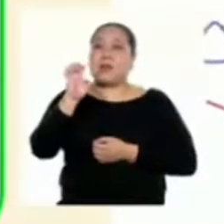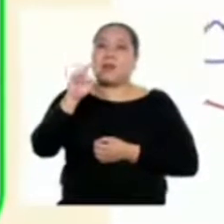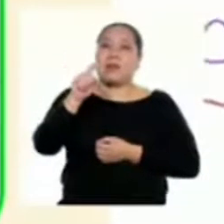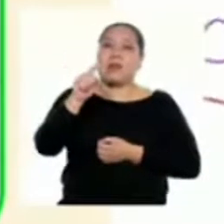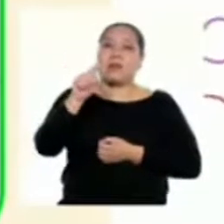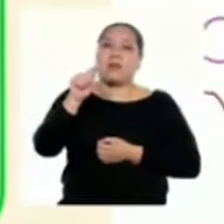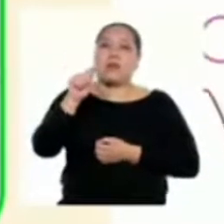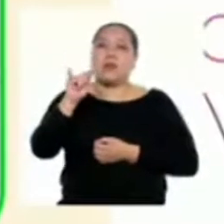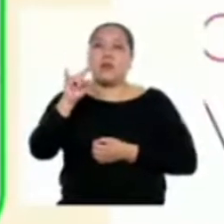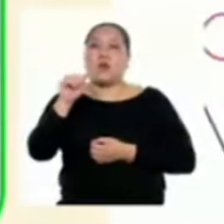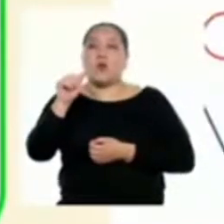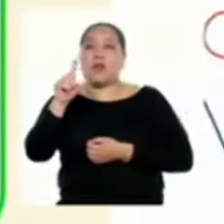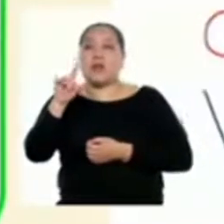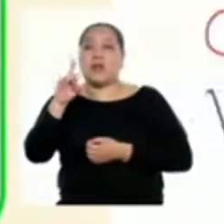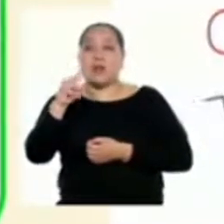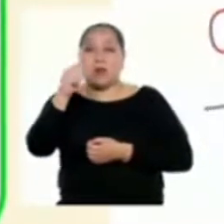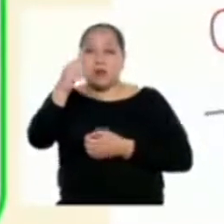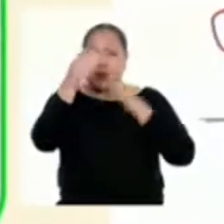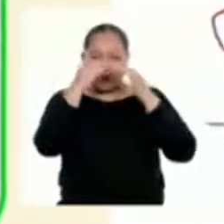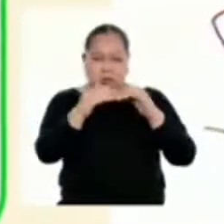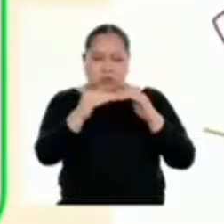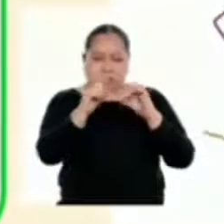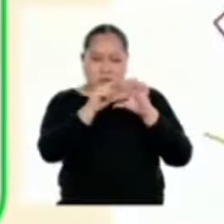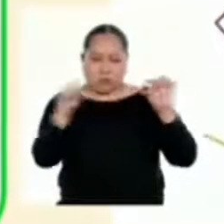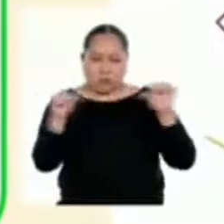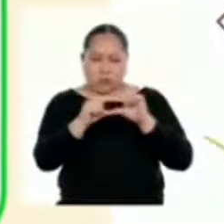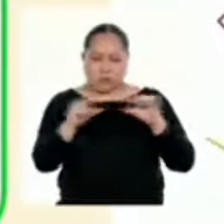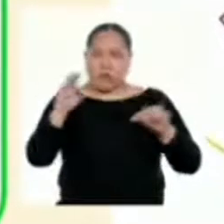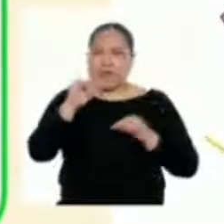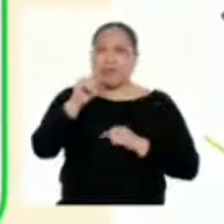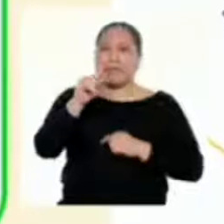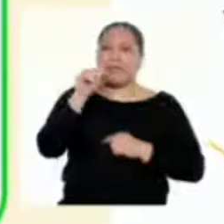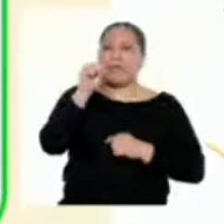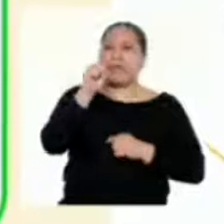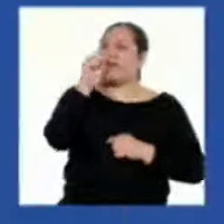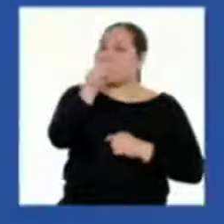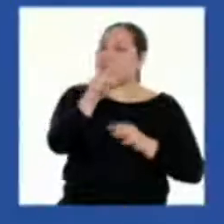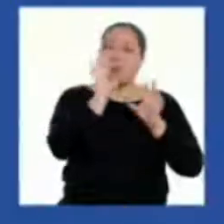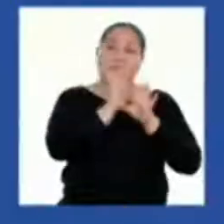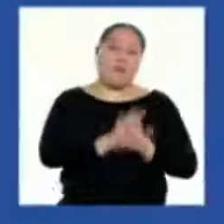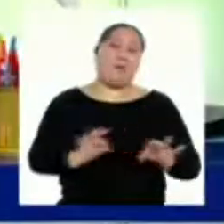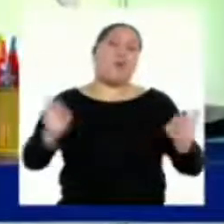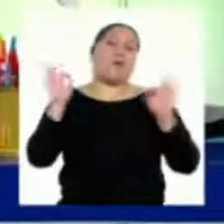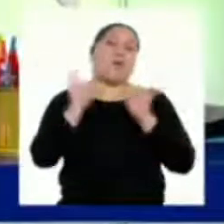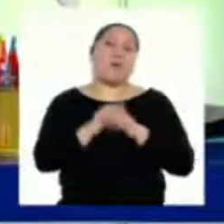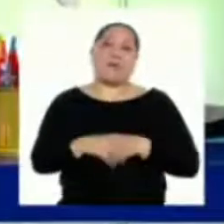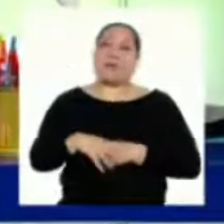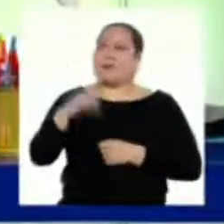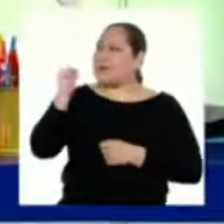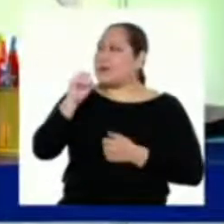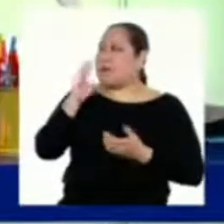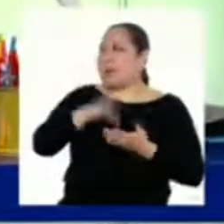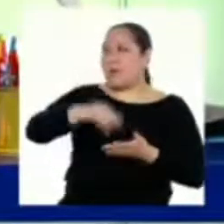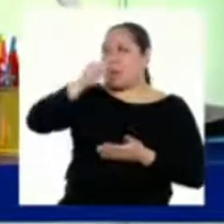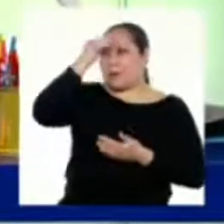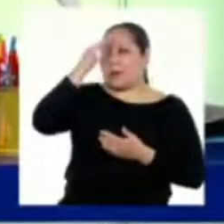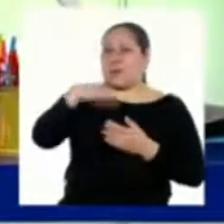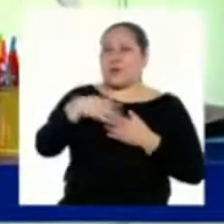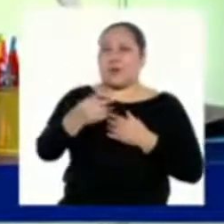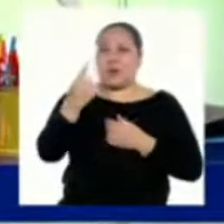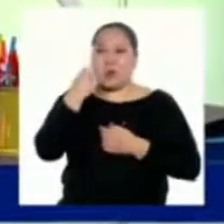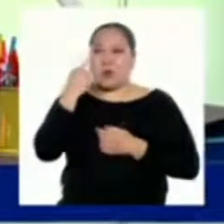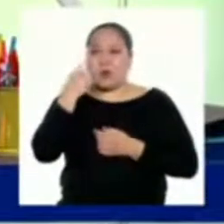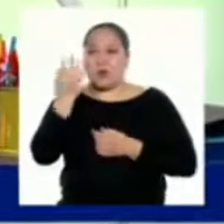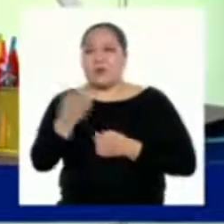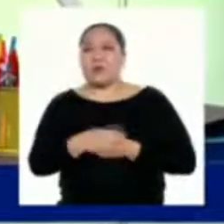puesto un par de citas al final de cada resumen. Eso es fundamental. Es algo que aprendí después de que conociéramos hace unos